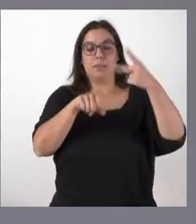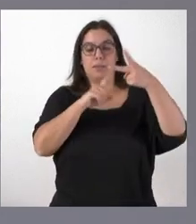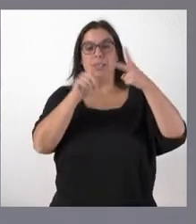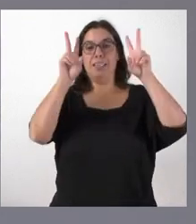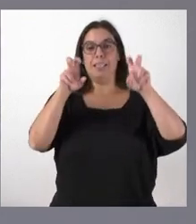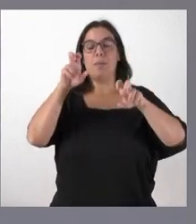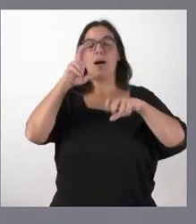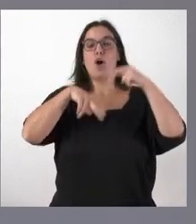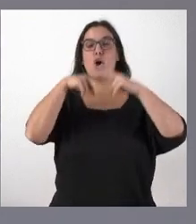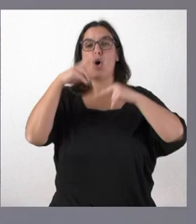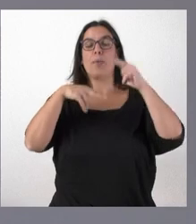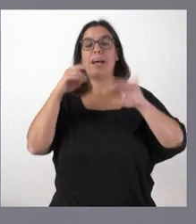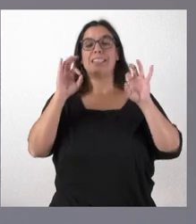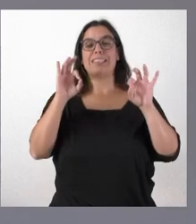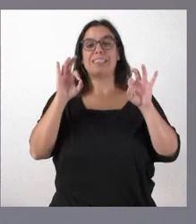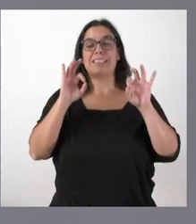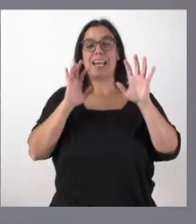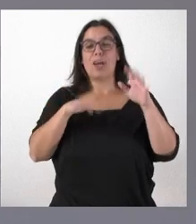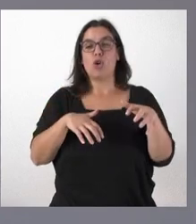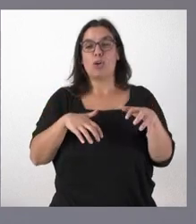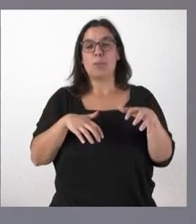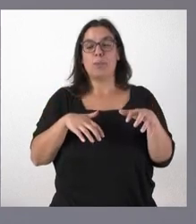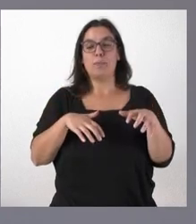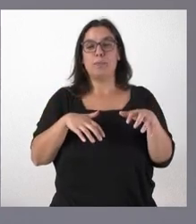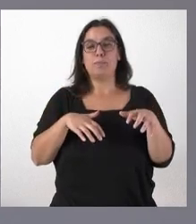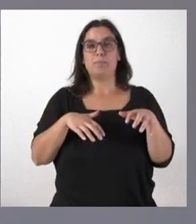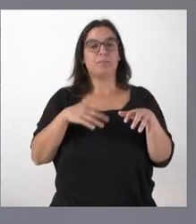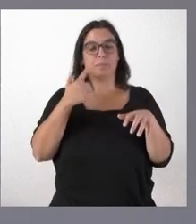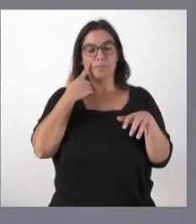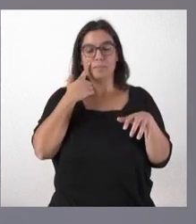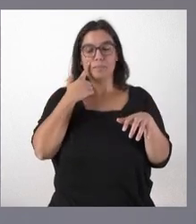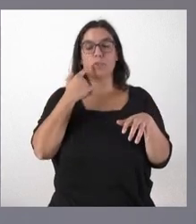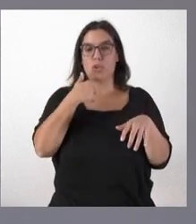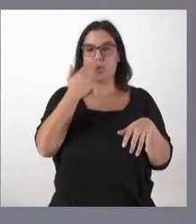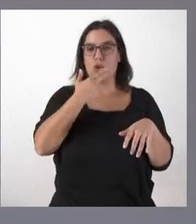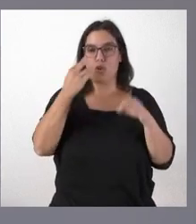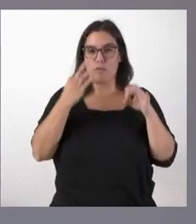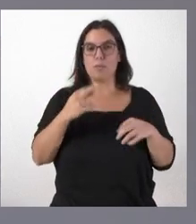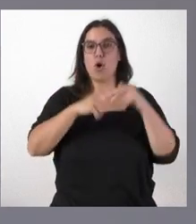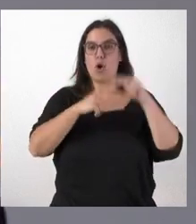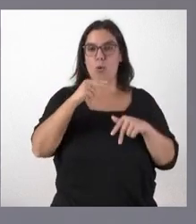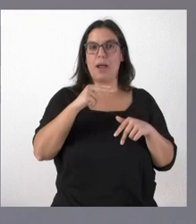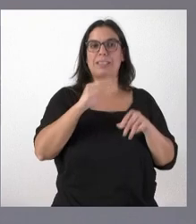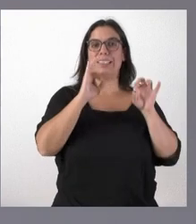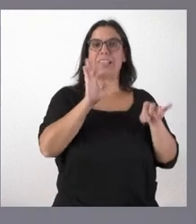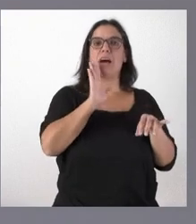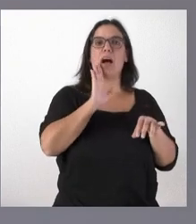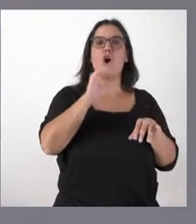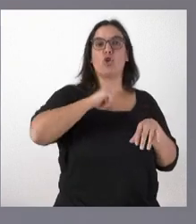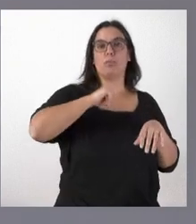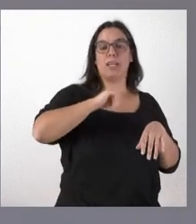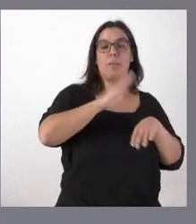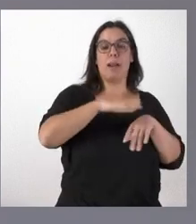León le confirmo que se trata de obras en el hospital para adaptar el mismo